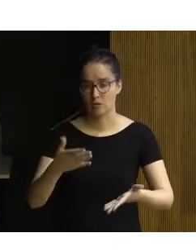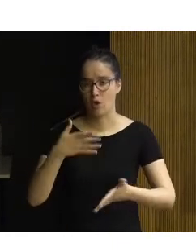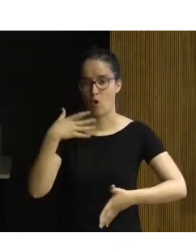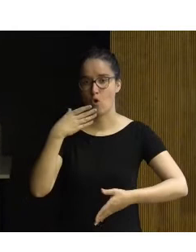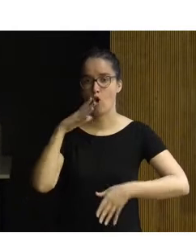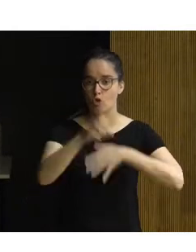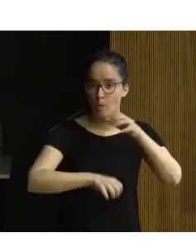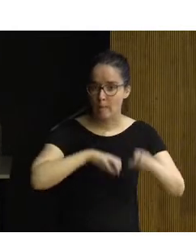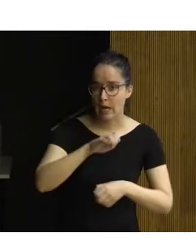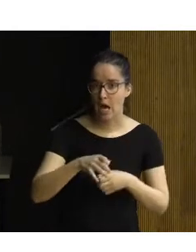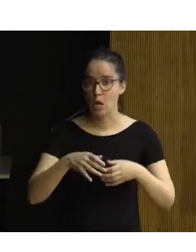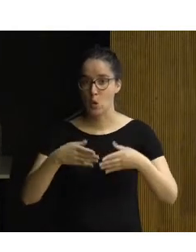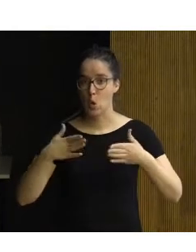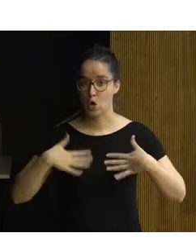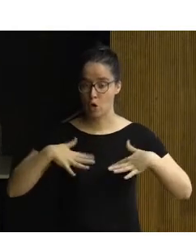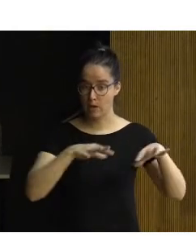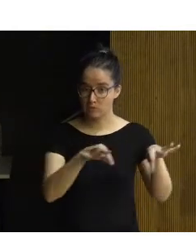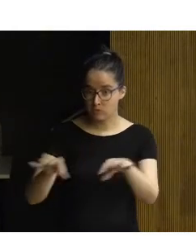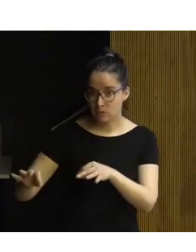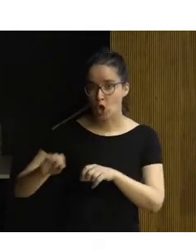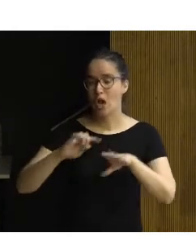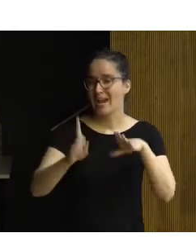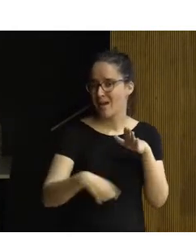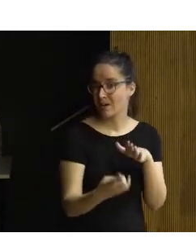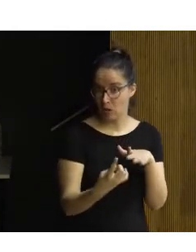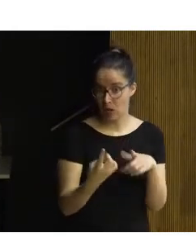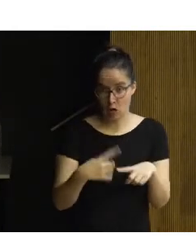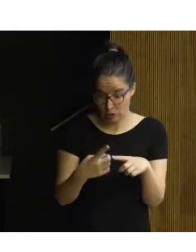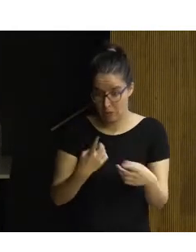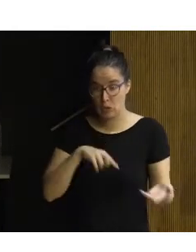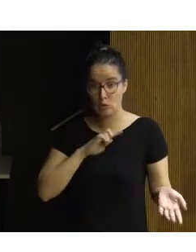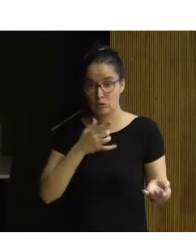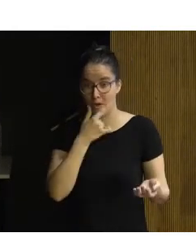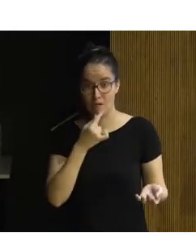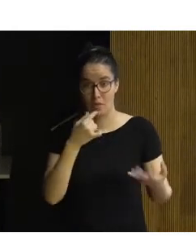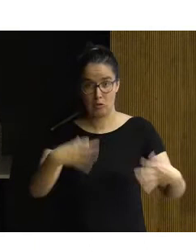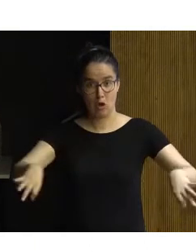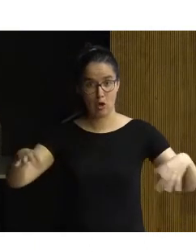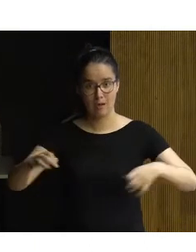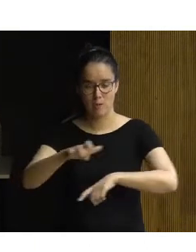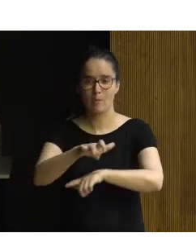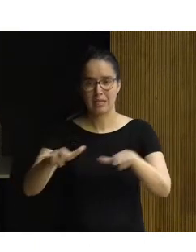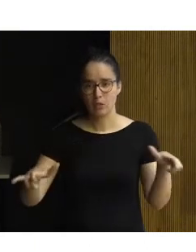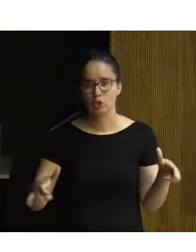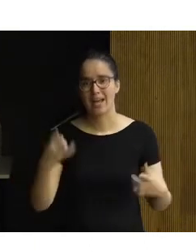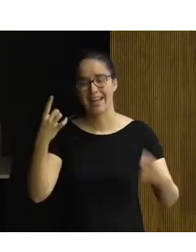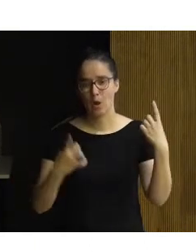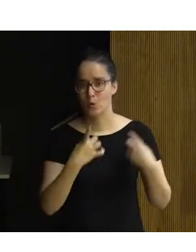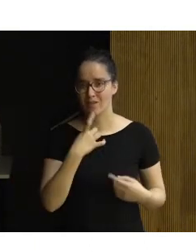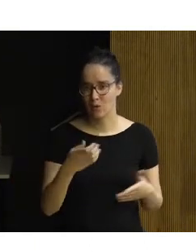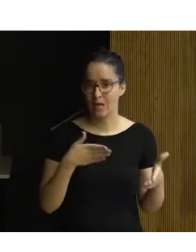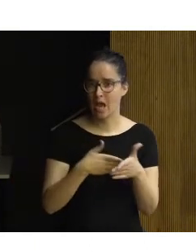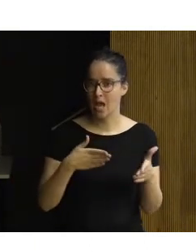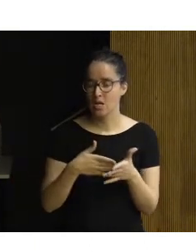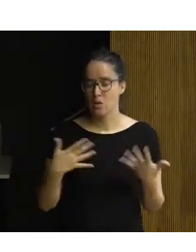compra, hasta tender la ropa, poner la lavadora, cosas que para los demás son sencillas, pero para las personas que tienen alguna dificultad